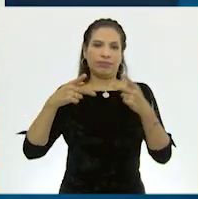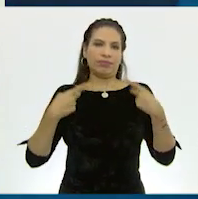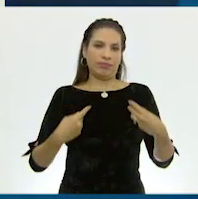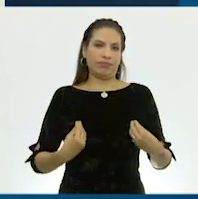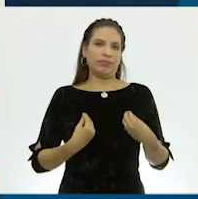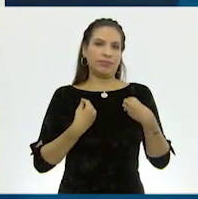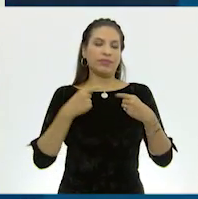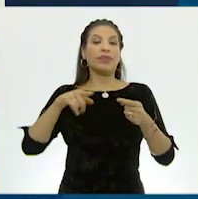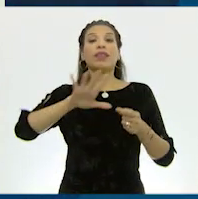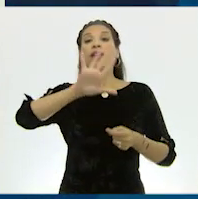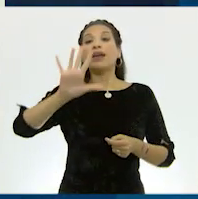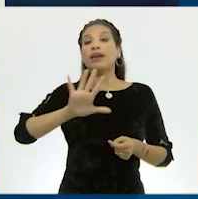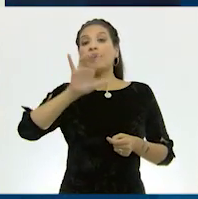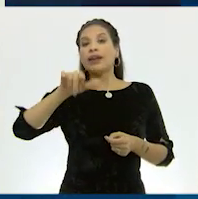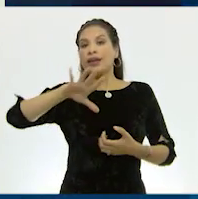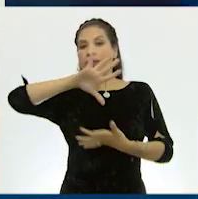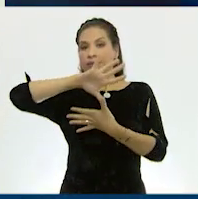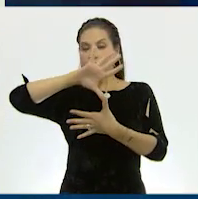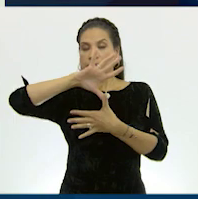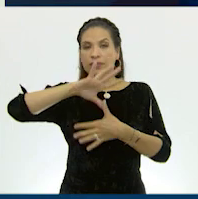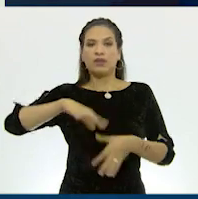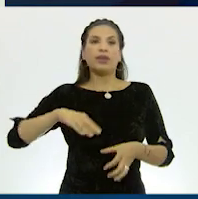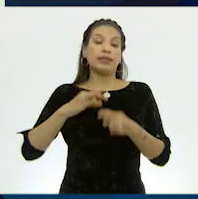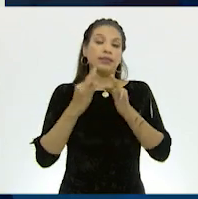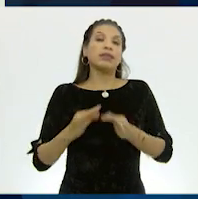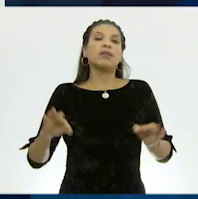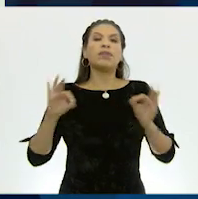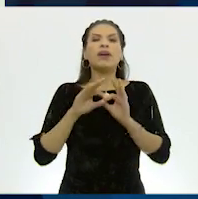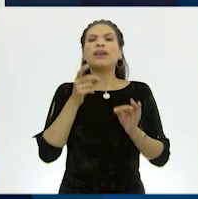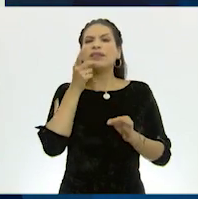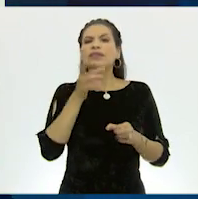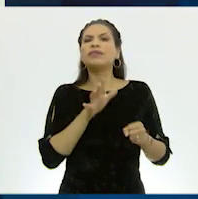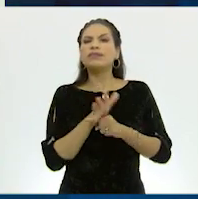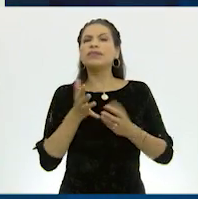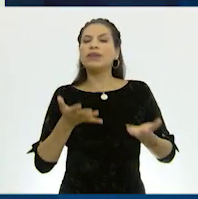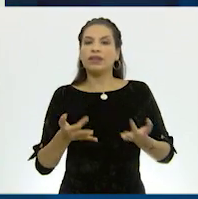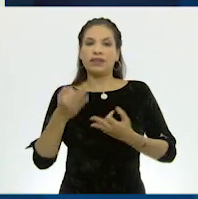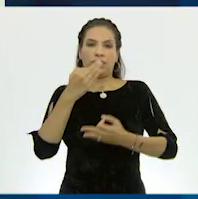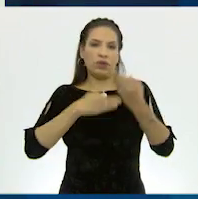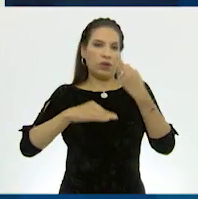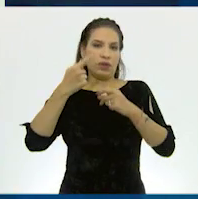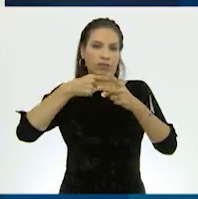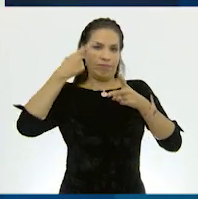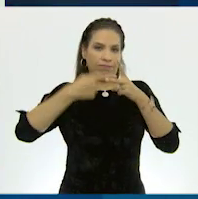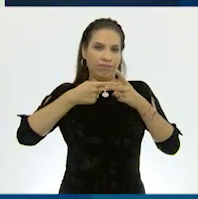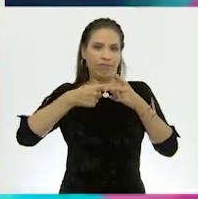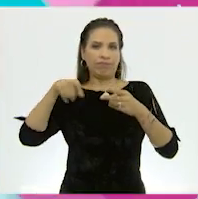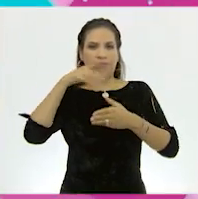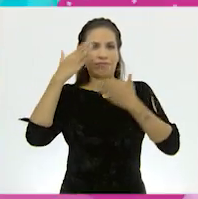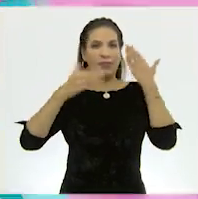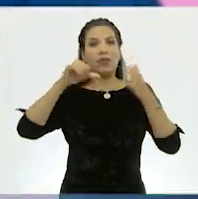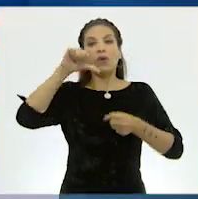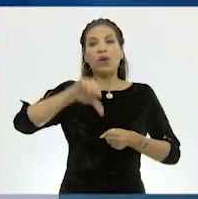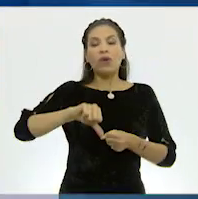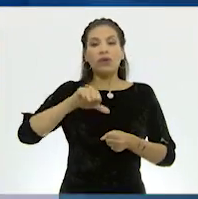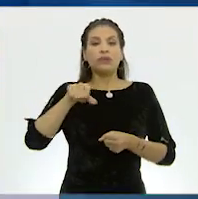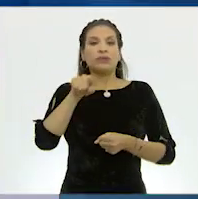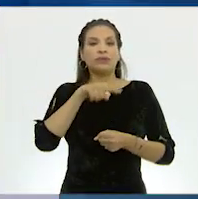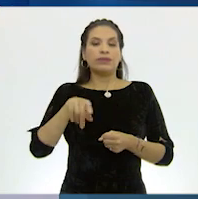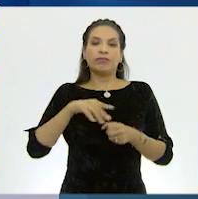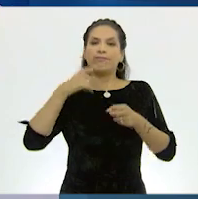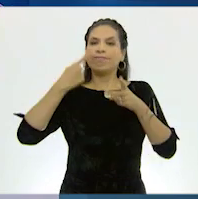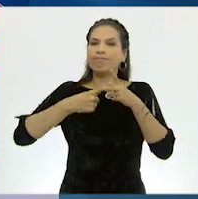población en el continente. Es importante mencionar que todas las cifras que estudiemos hoy son